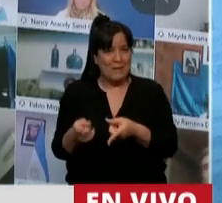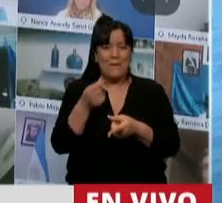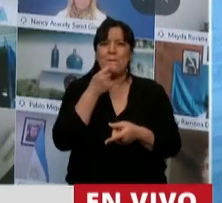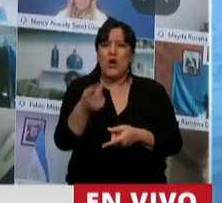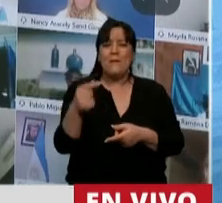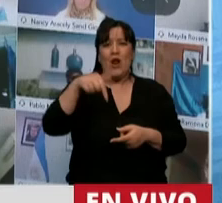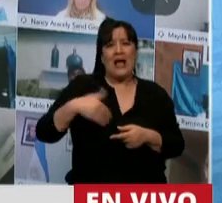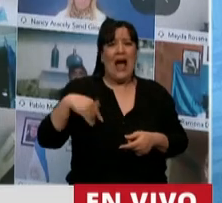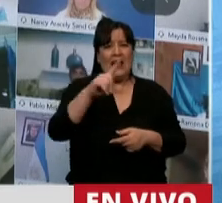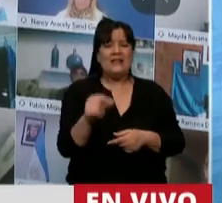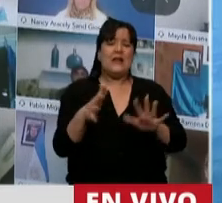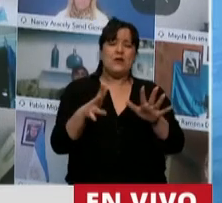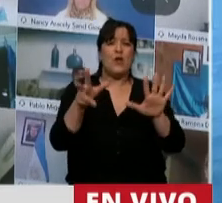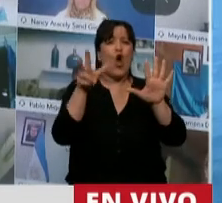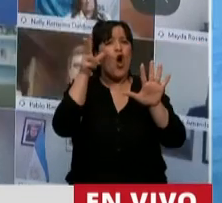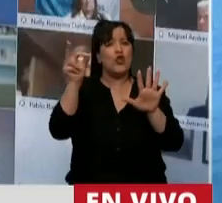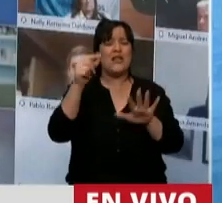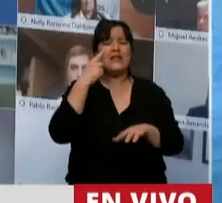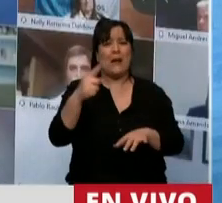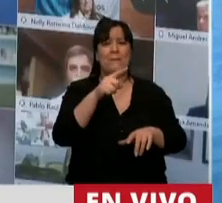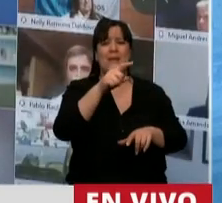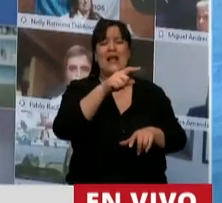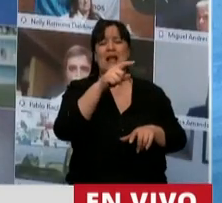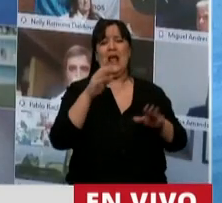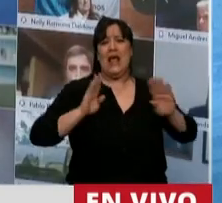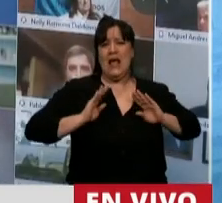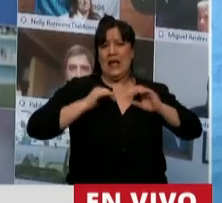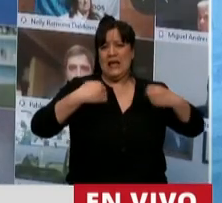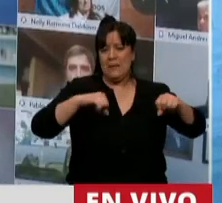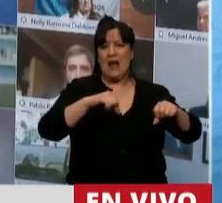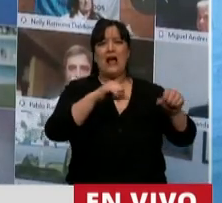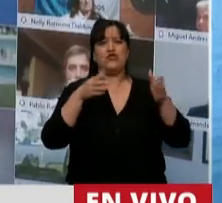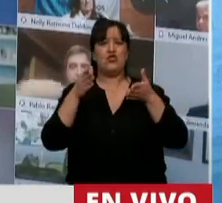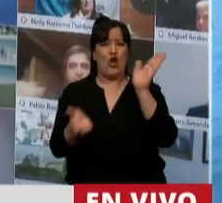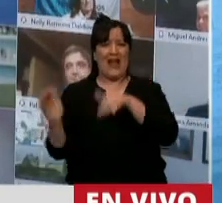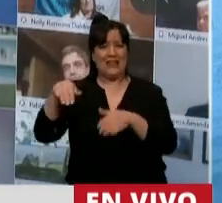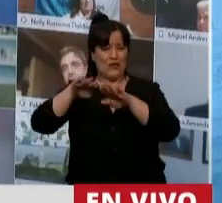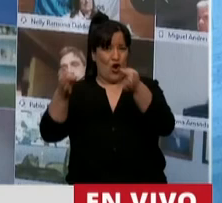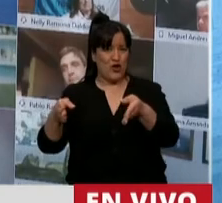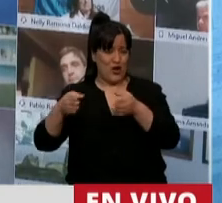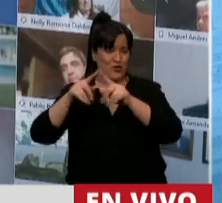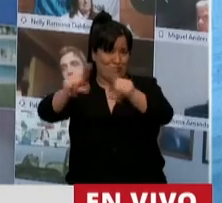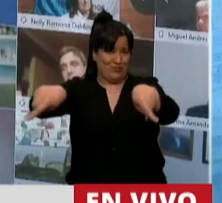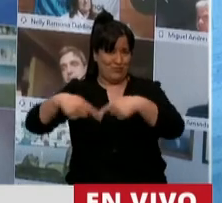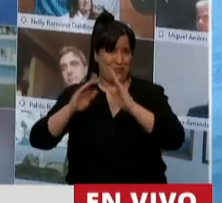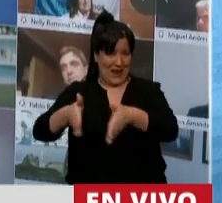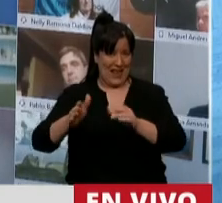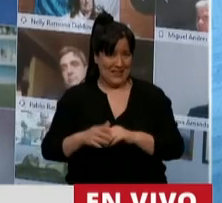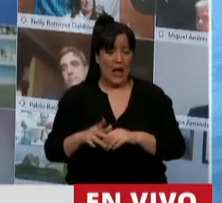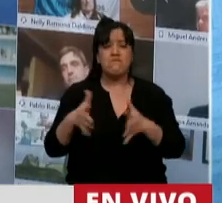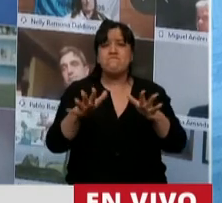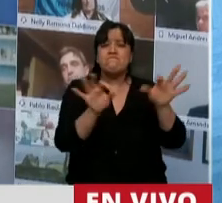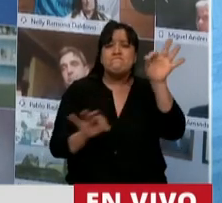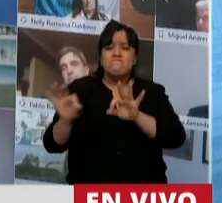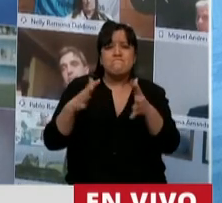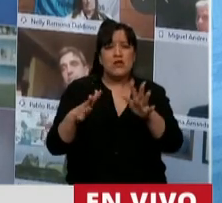hay aproximadamente 80.000 gimnasios y natatorios, complementando las dos cosas. Se calcula que por ello